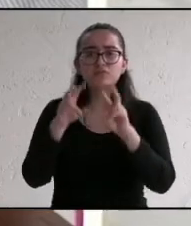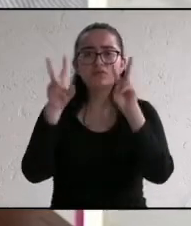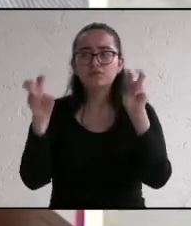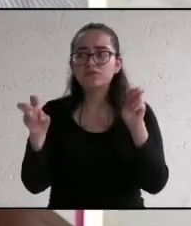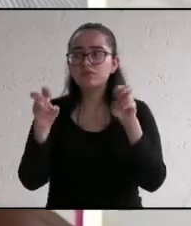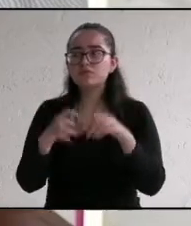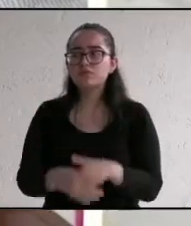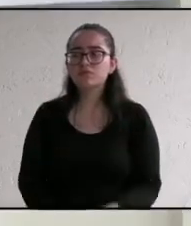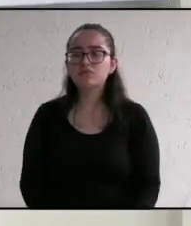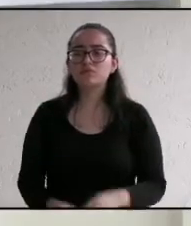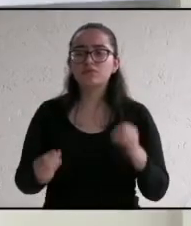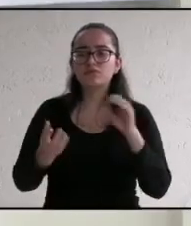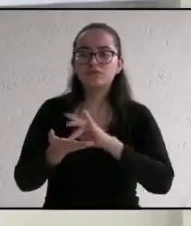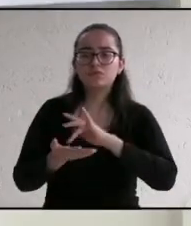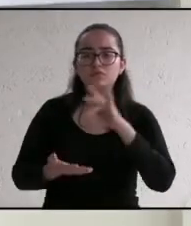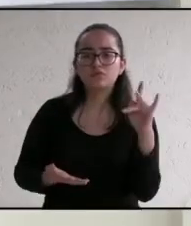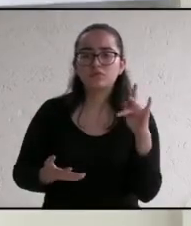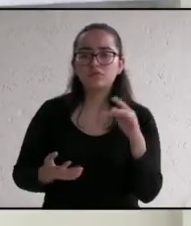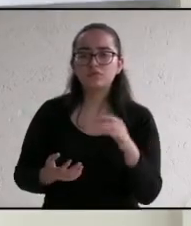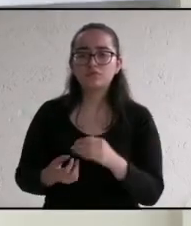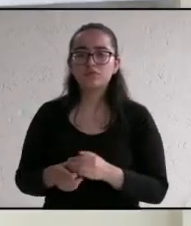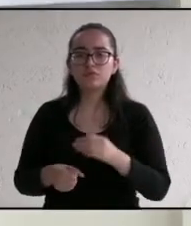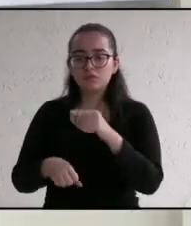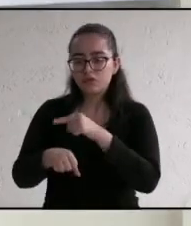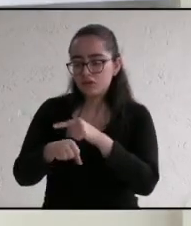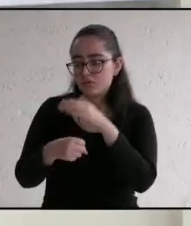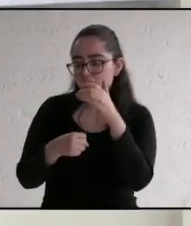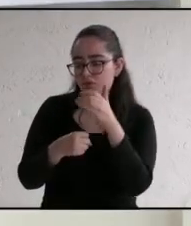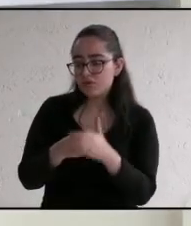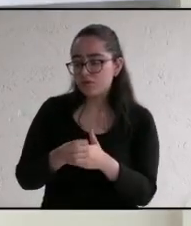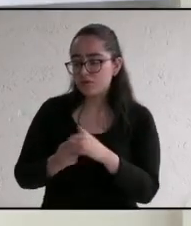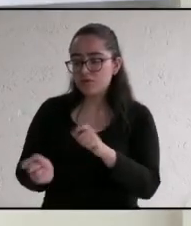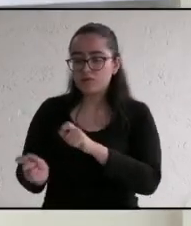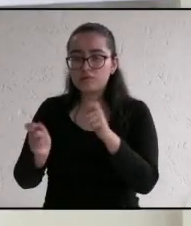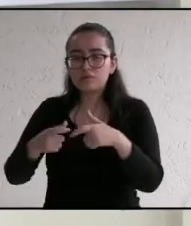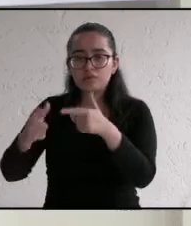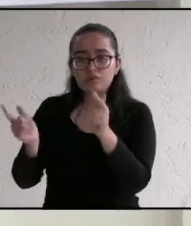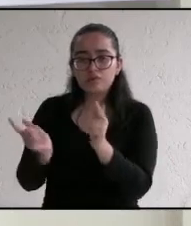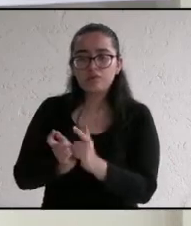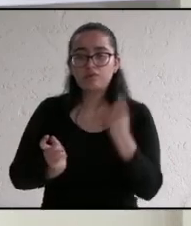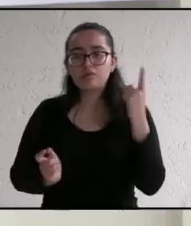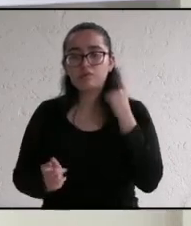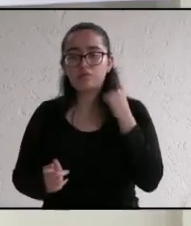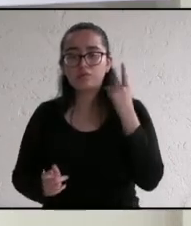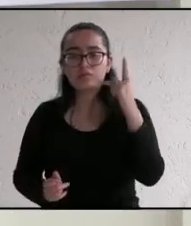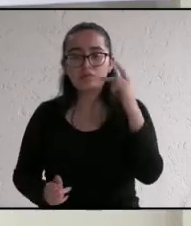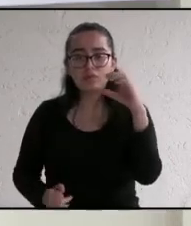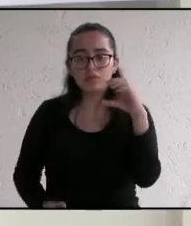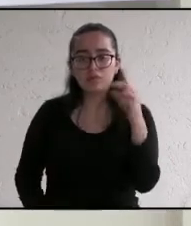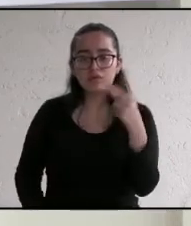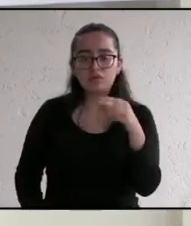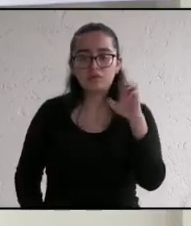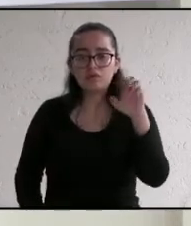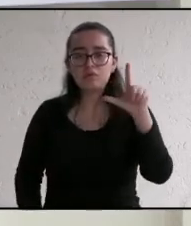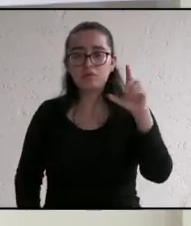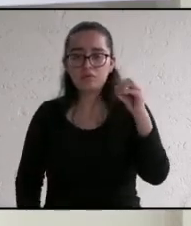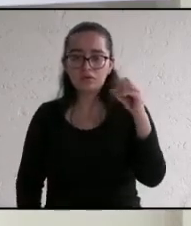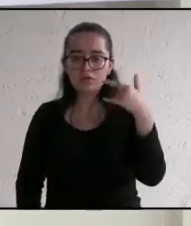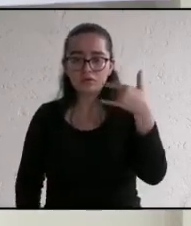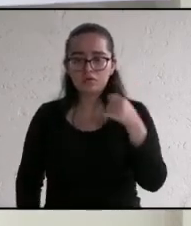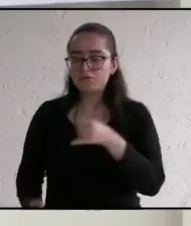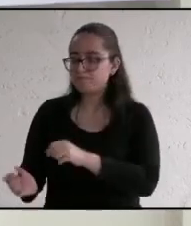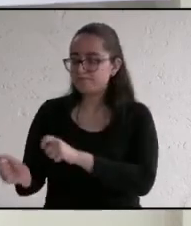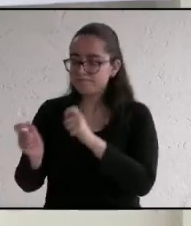para nuestra Muchísimas gracias candidato. Se le terminó su tiempo. Ahora toca el turno al candidato del Partido Cardenista Eloy Alejandro Sampieri.